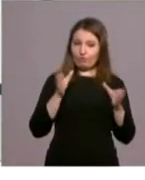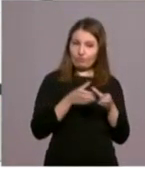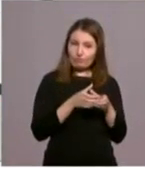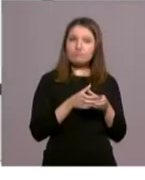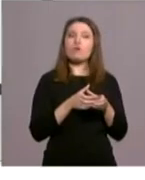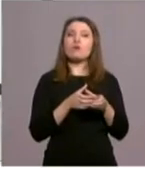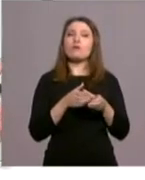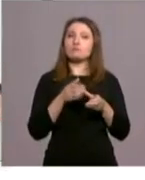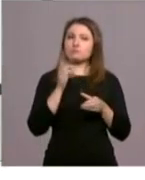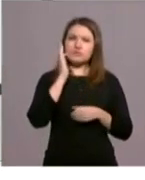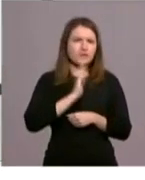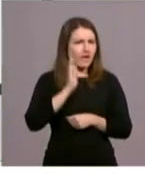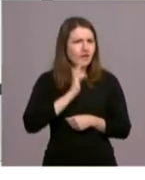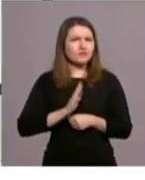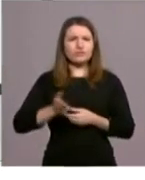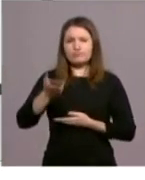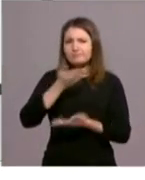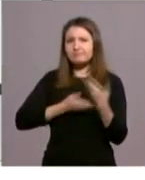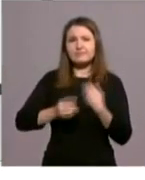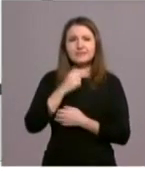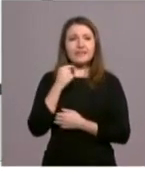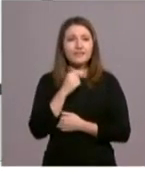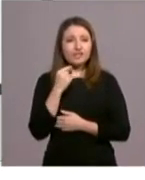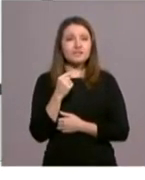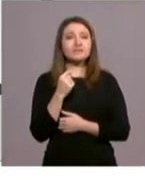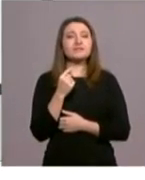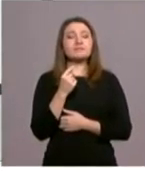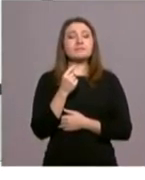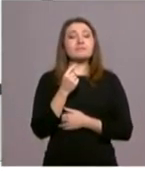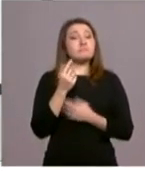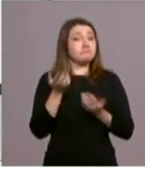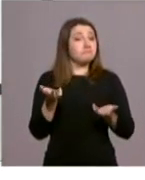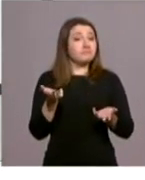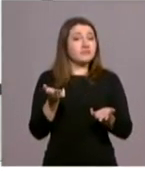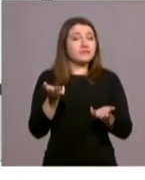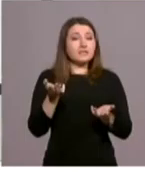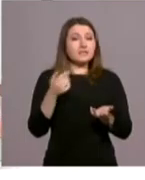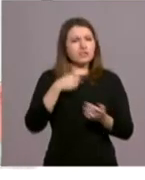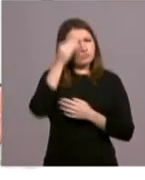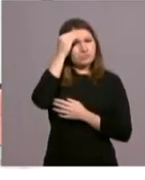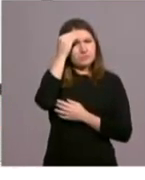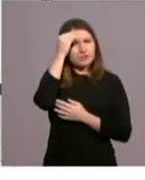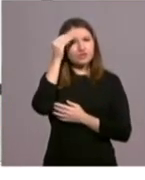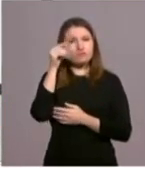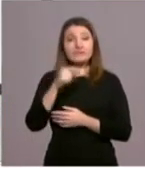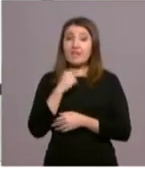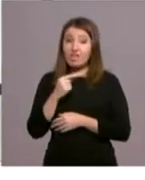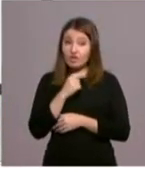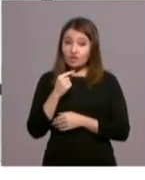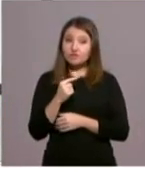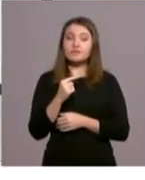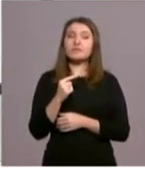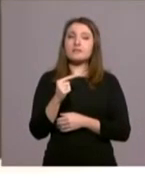Son muy afectuosos, muy cariñosos con los sacerdotes y, bueno, pues yo creo que el sacerdote